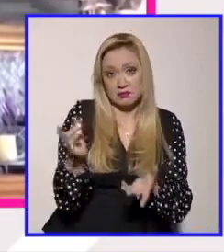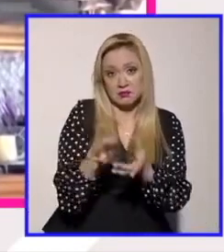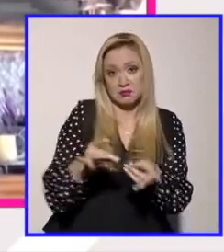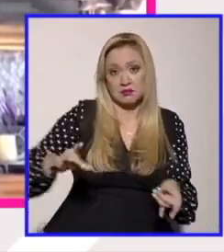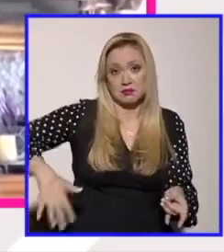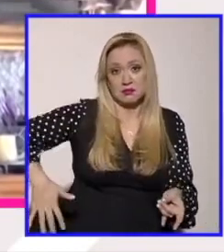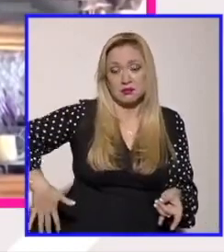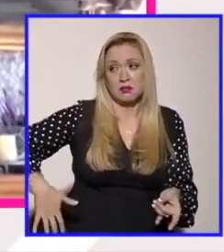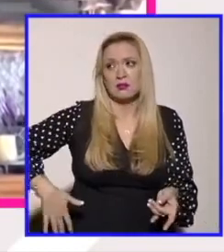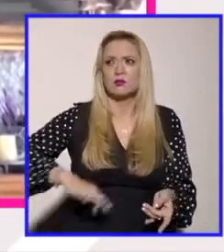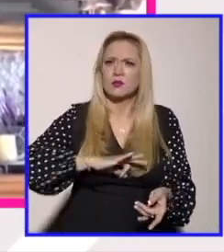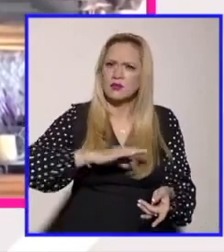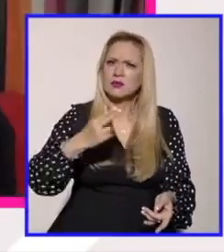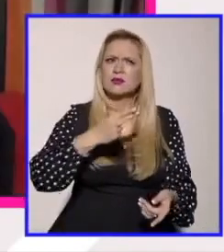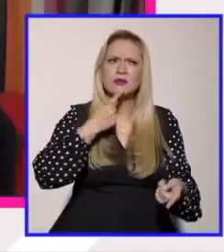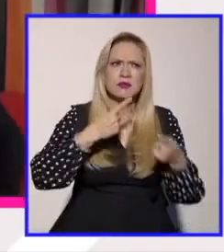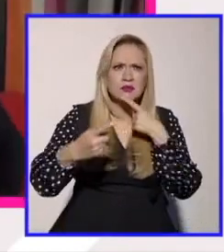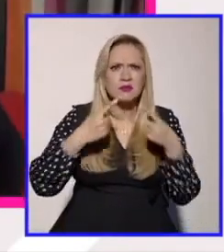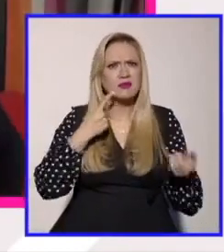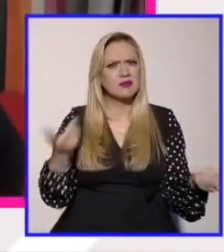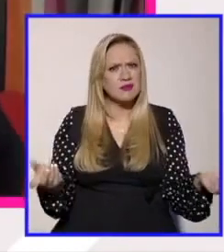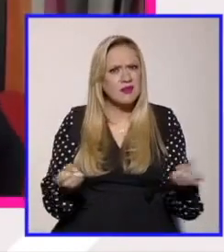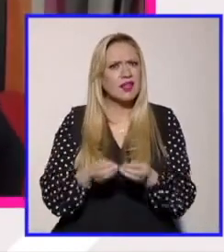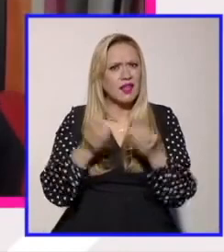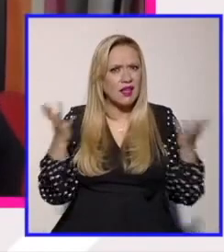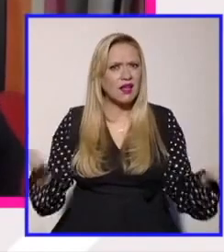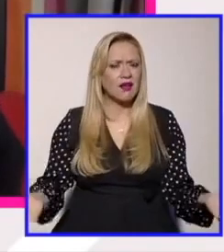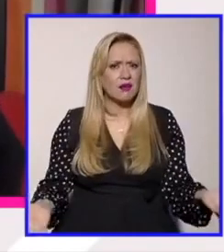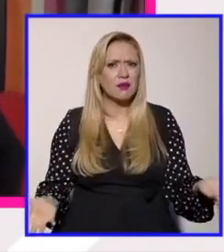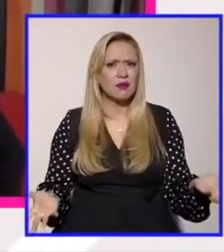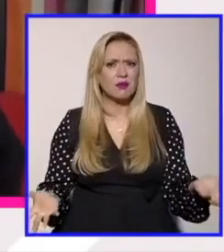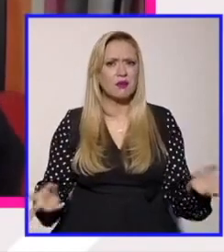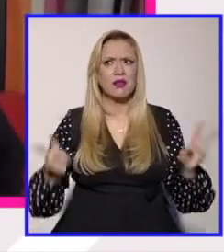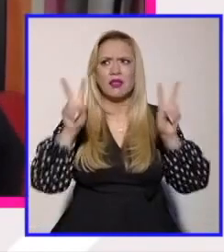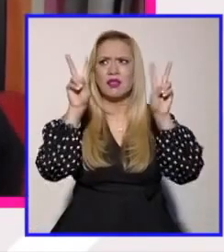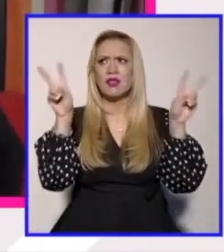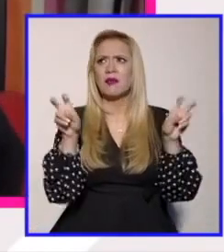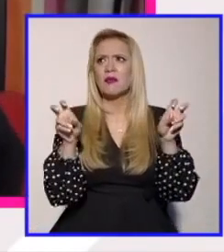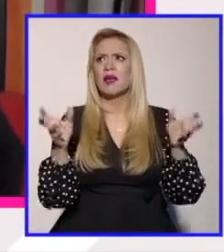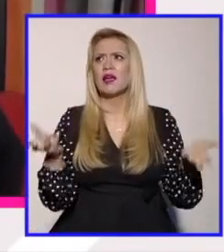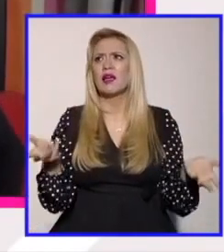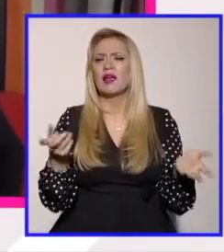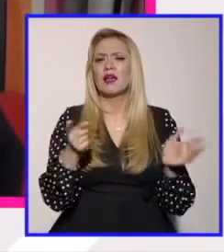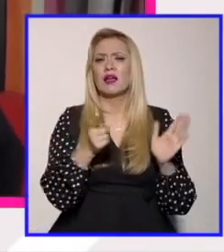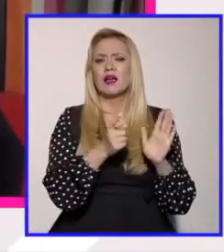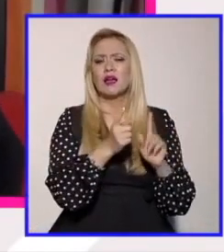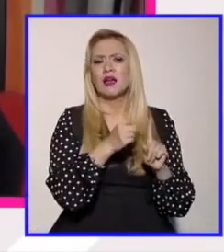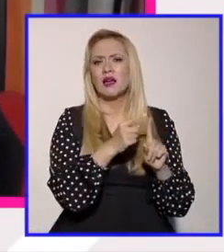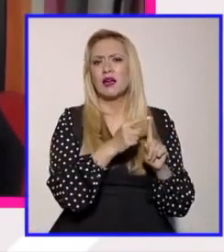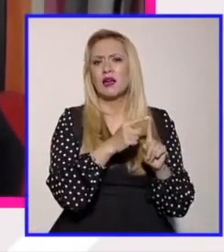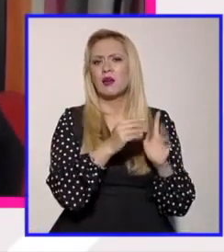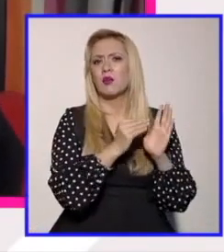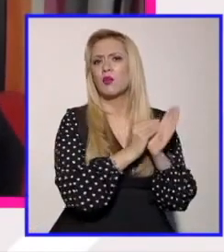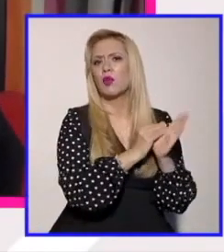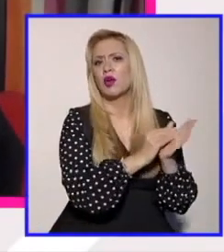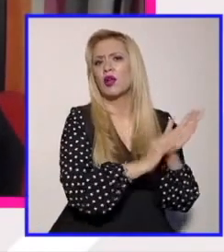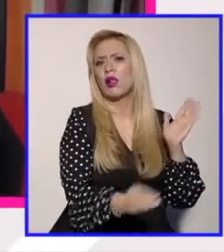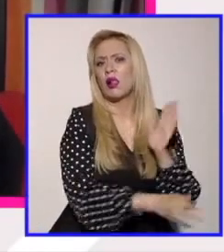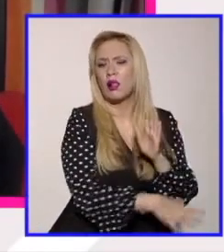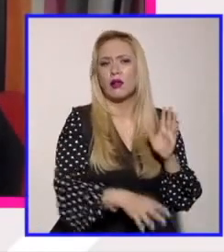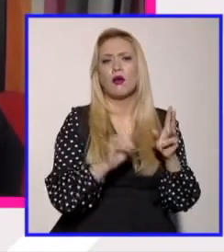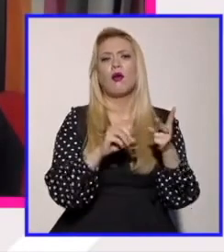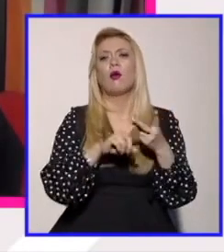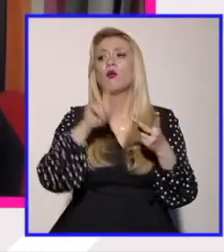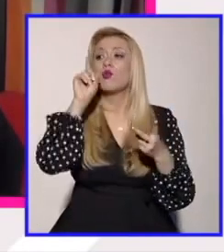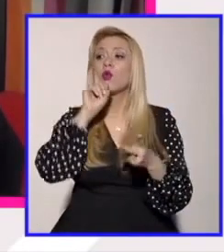pueden discutirse sin ninguna duda ¿no? por supuesto el tema del borrado no y el tema de solamente el feminismo es para las mujeres biológicas